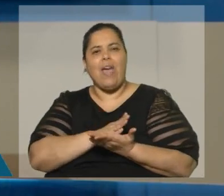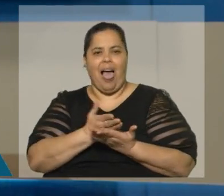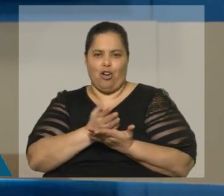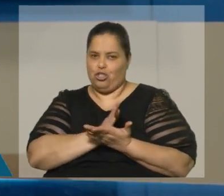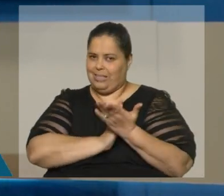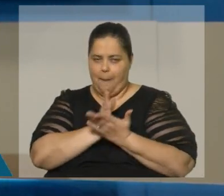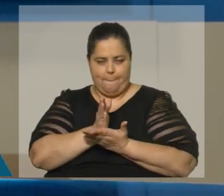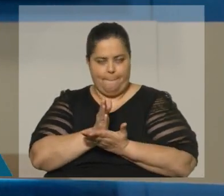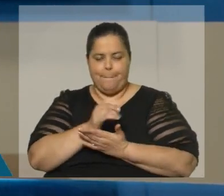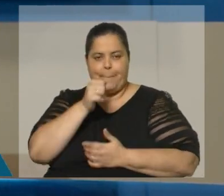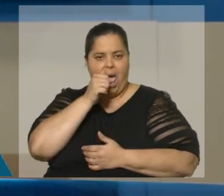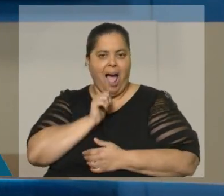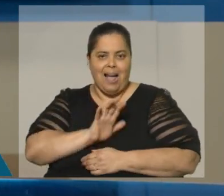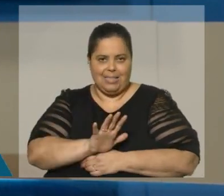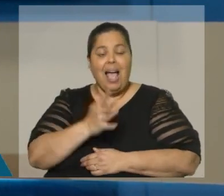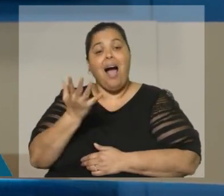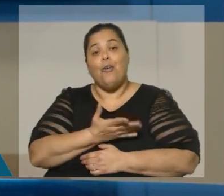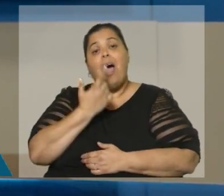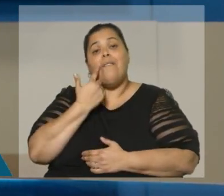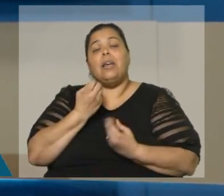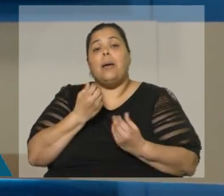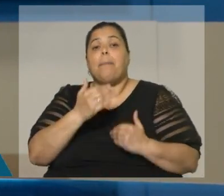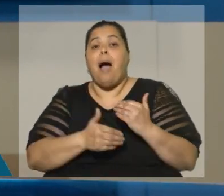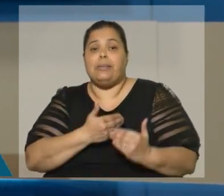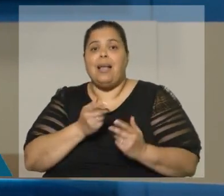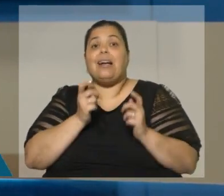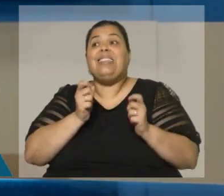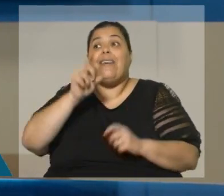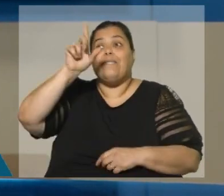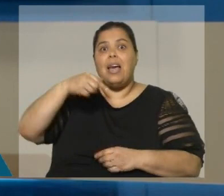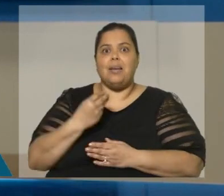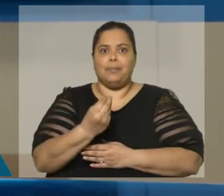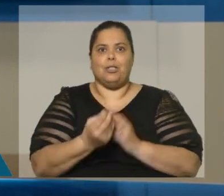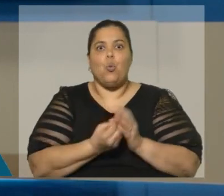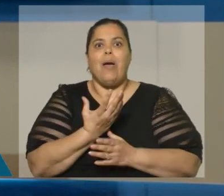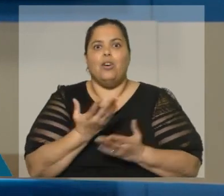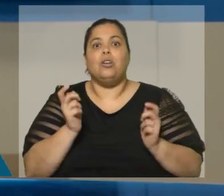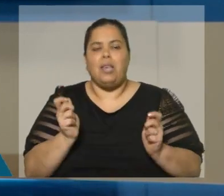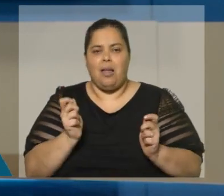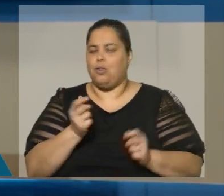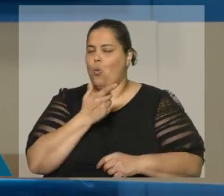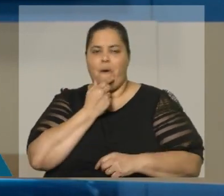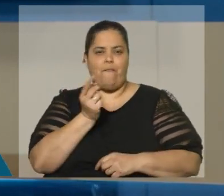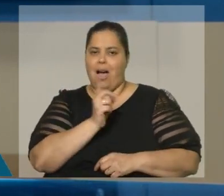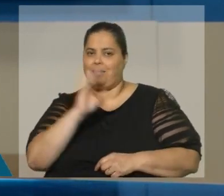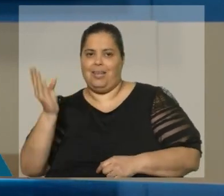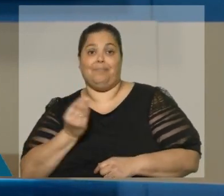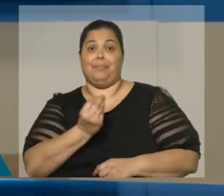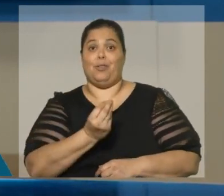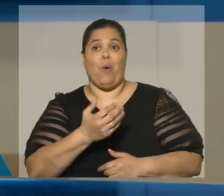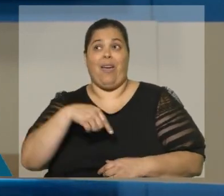ahora qué es lo que pasa, quién ocupa ese espacio. No es fácil que alguien lo ocupe de un día para el otro, como yo decía,